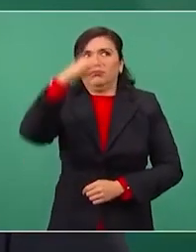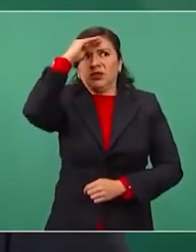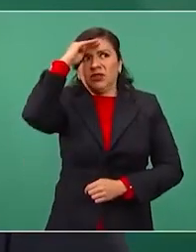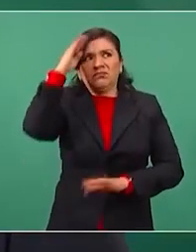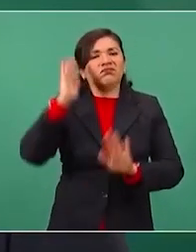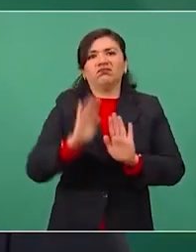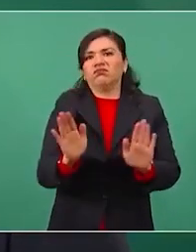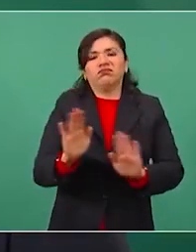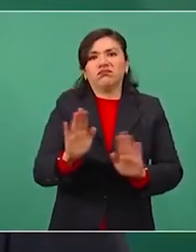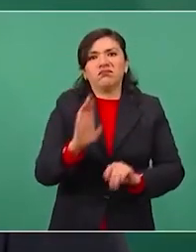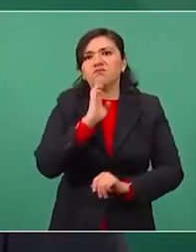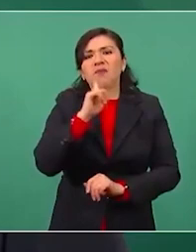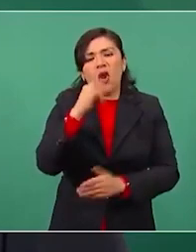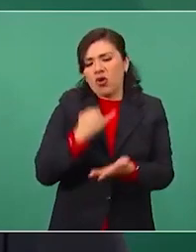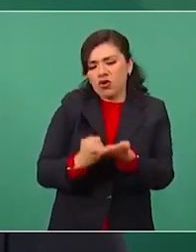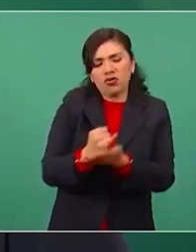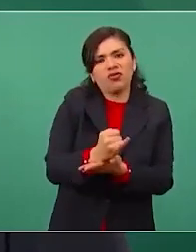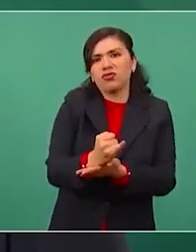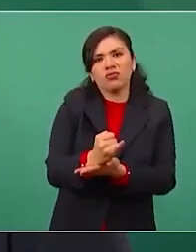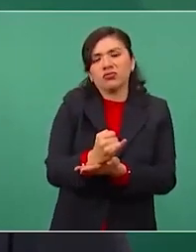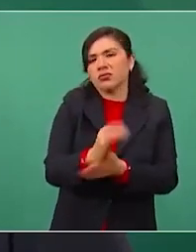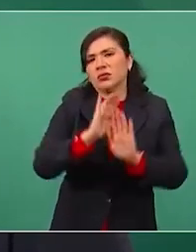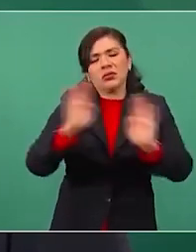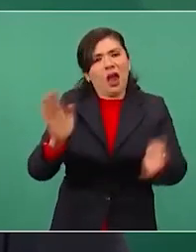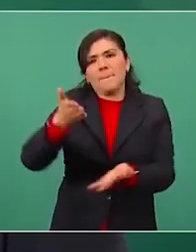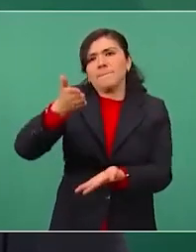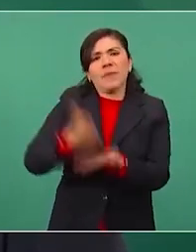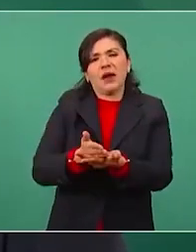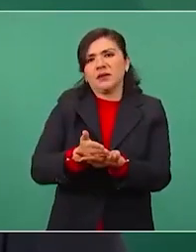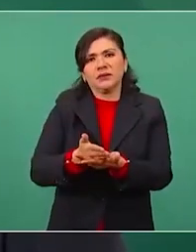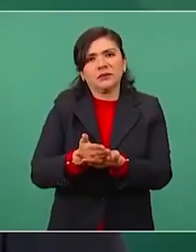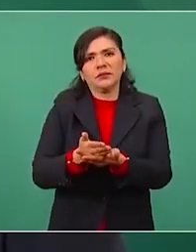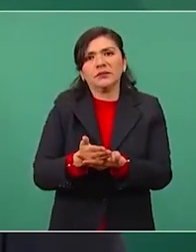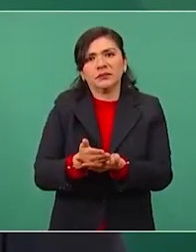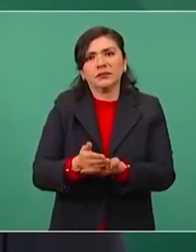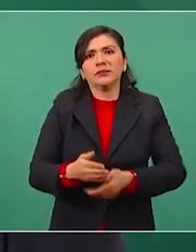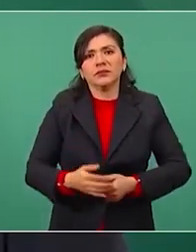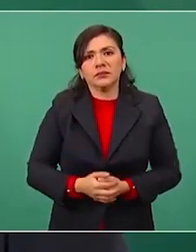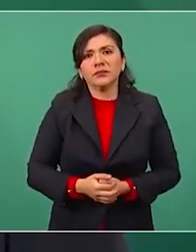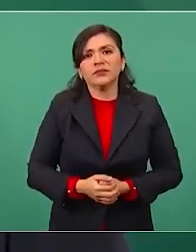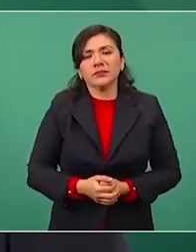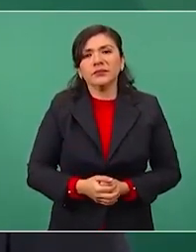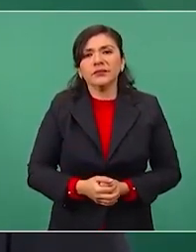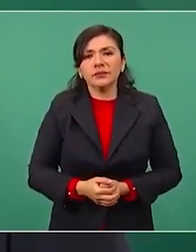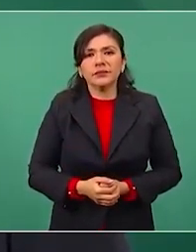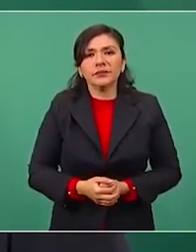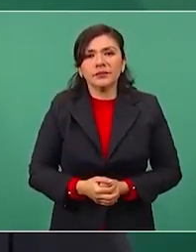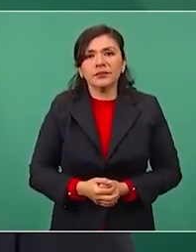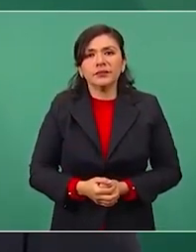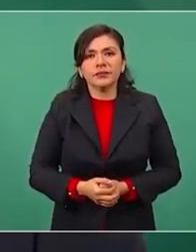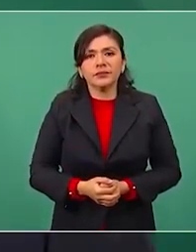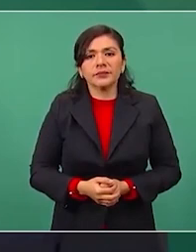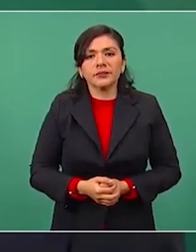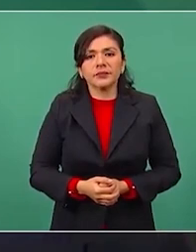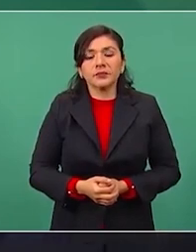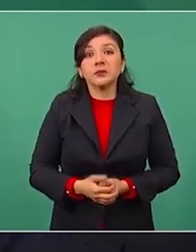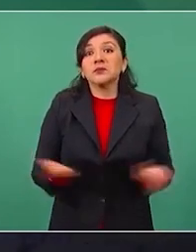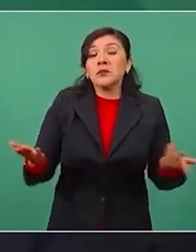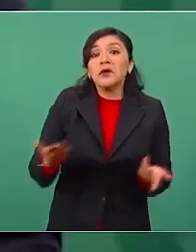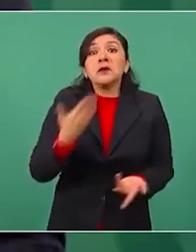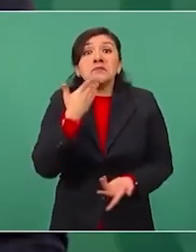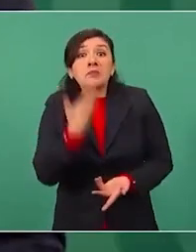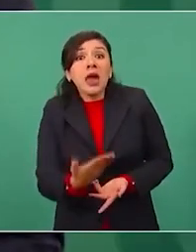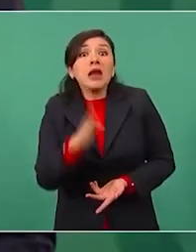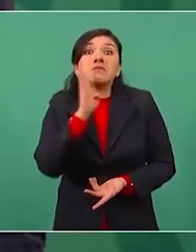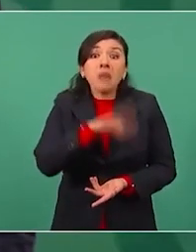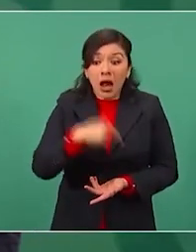de que se detuviera el operativo si hicimos bien hicimos